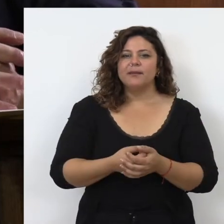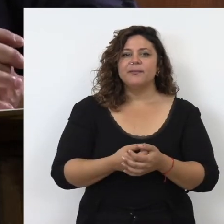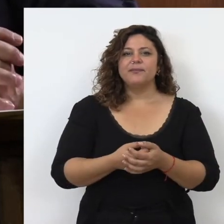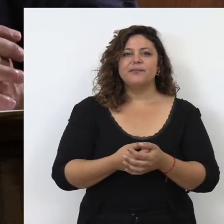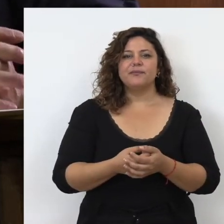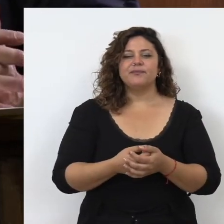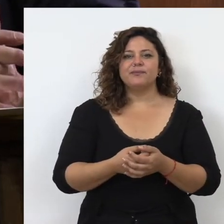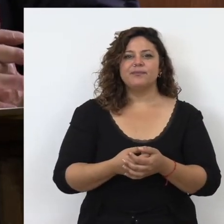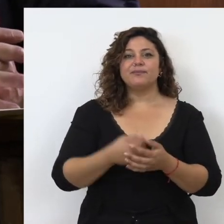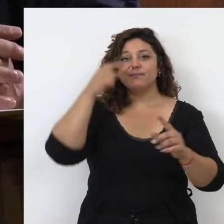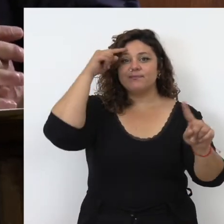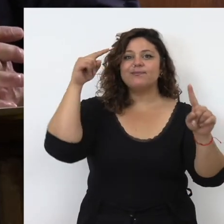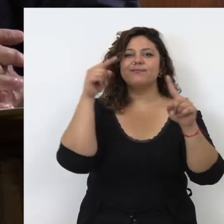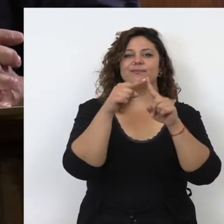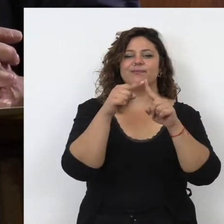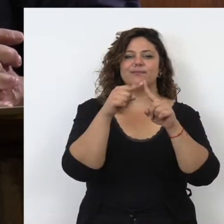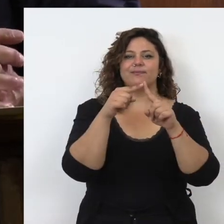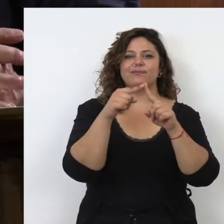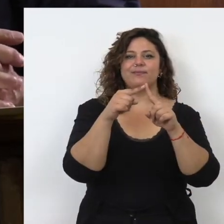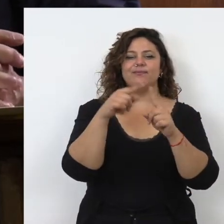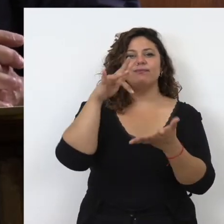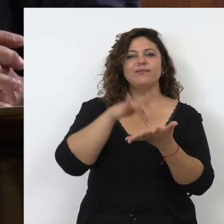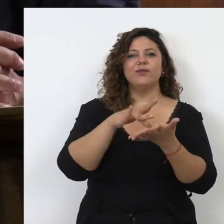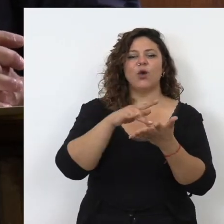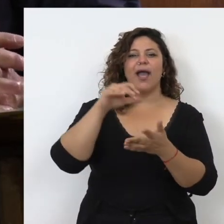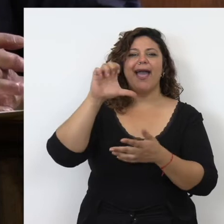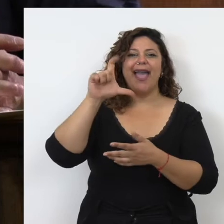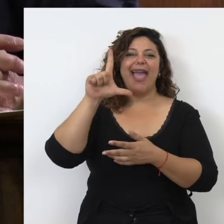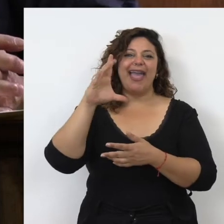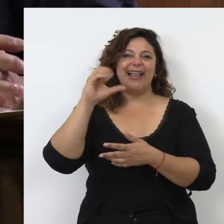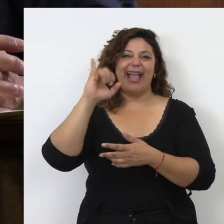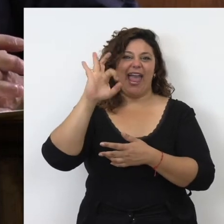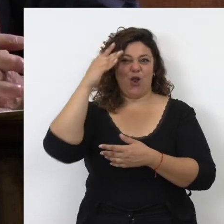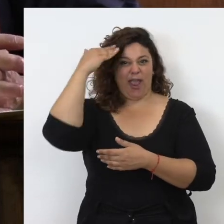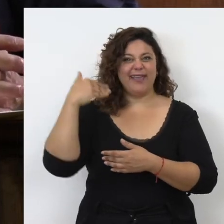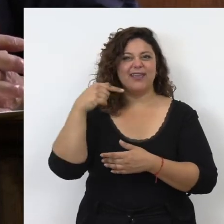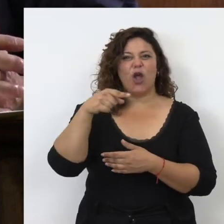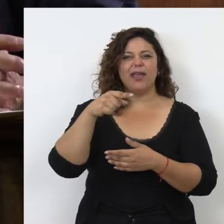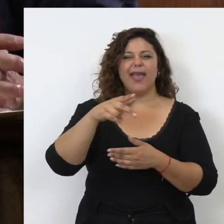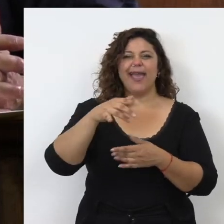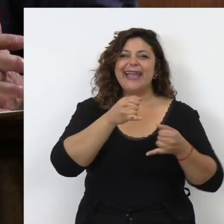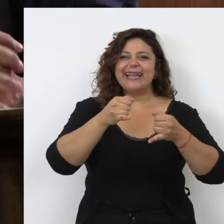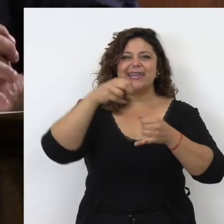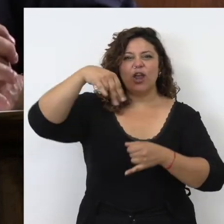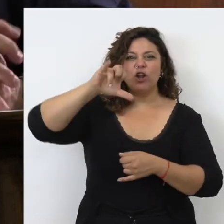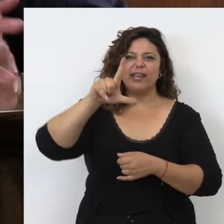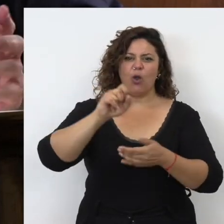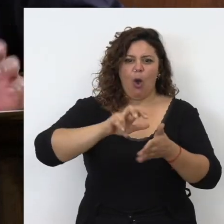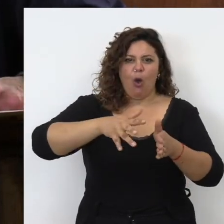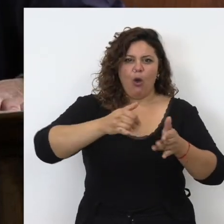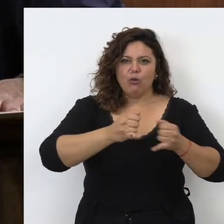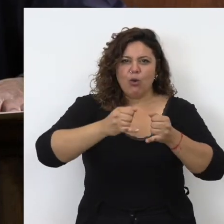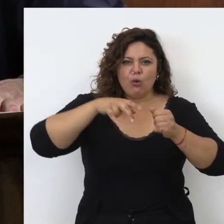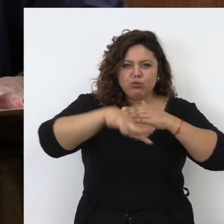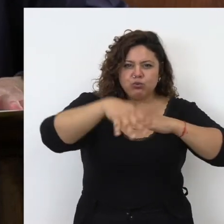combatir las inundaciones que se producían en el Cairo por las crecidas del río Nilo. Lo hizo